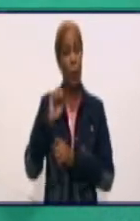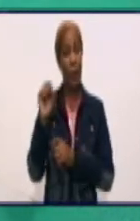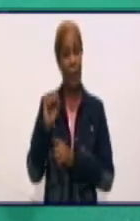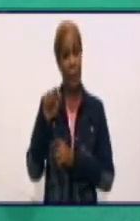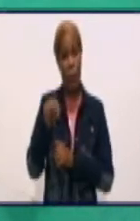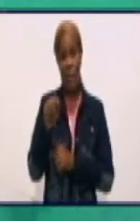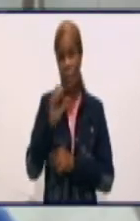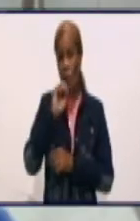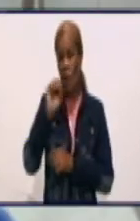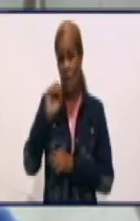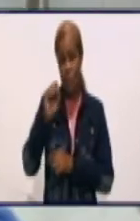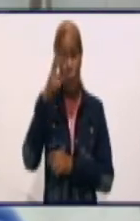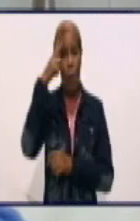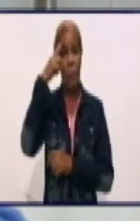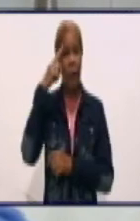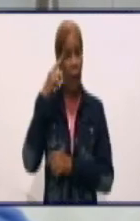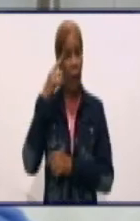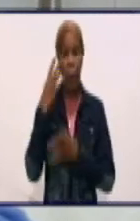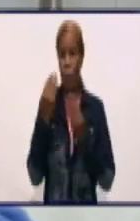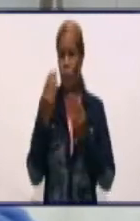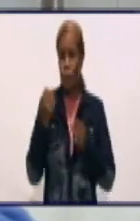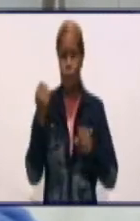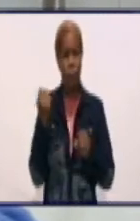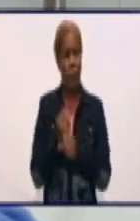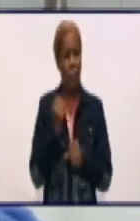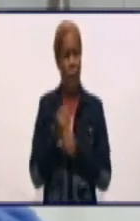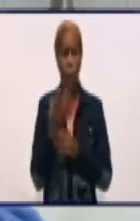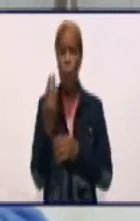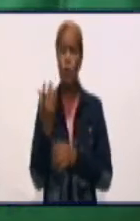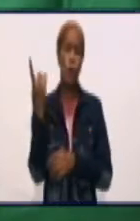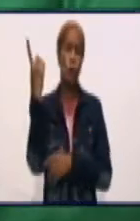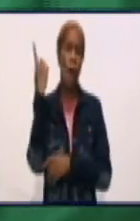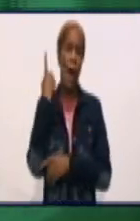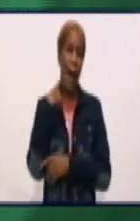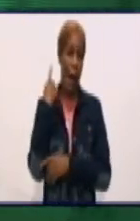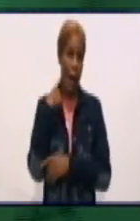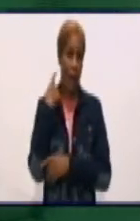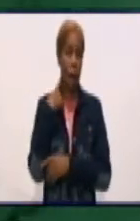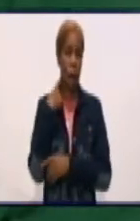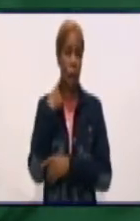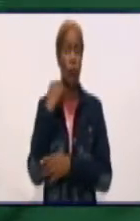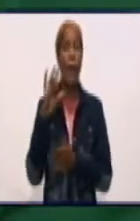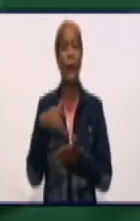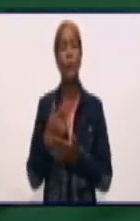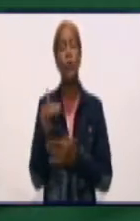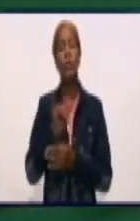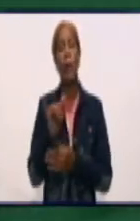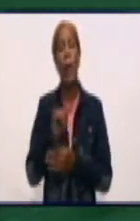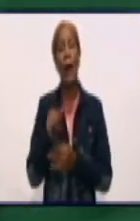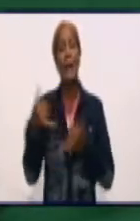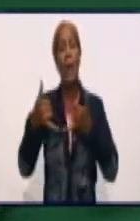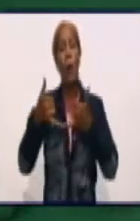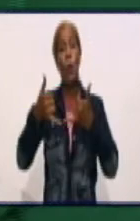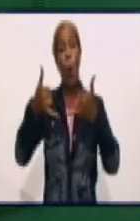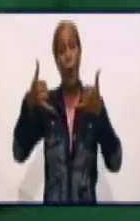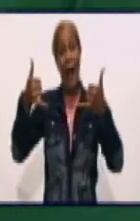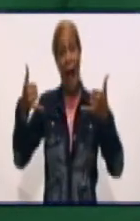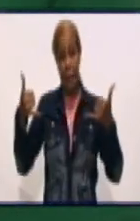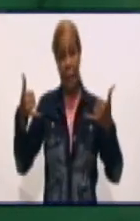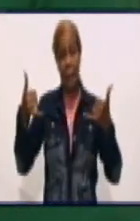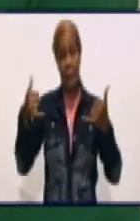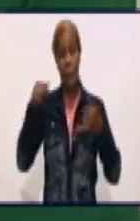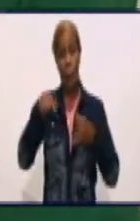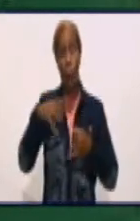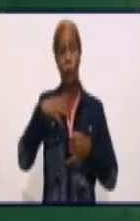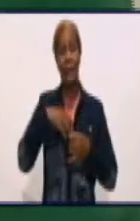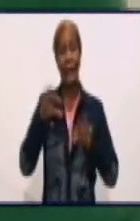sobreexplotación por la presión asistencial. Y para poner un ejemplo, los cables que usan los electrocardiogramas que hoy tenemos en los cuerpos de